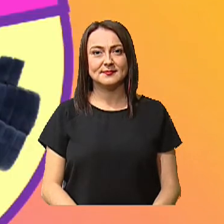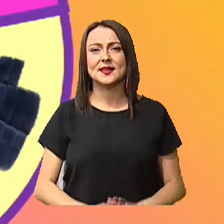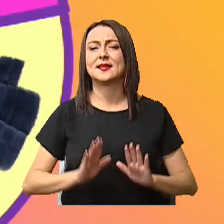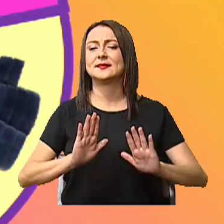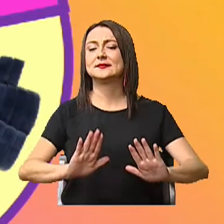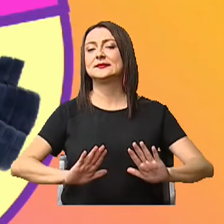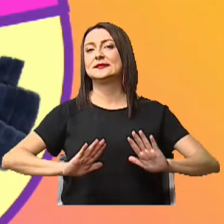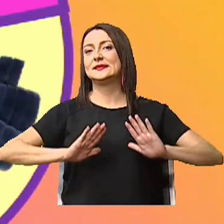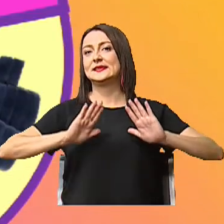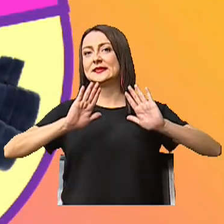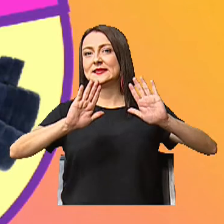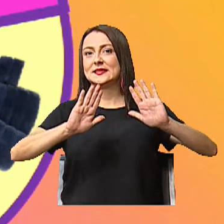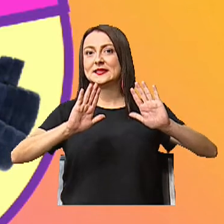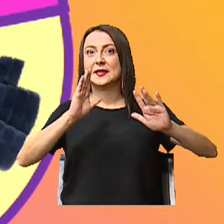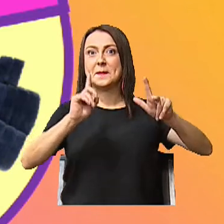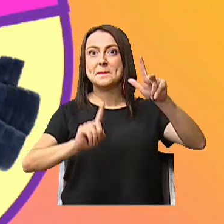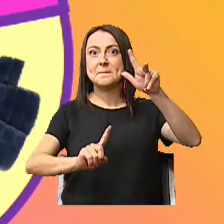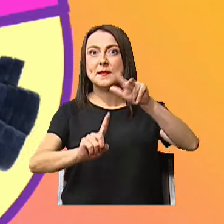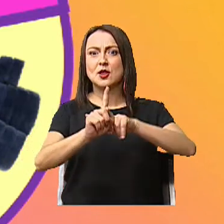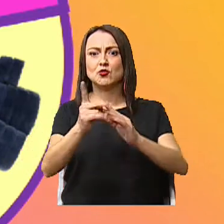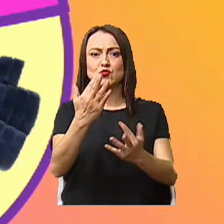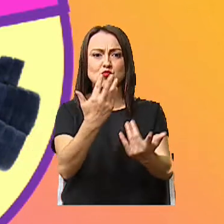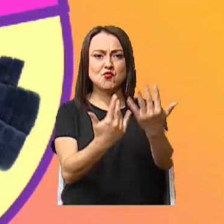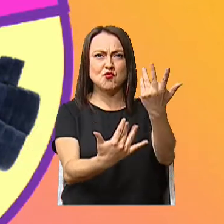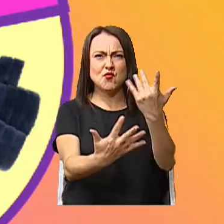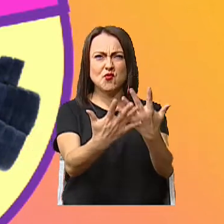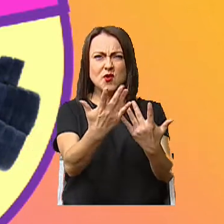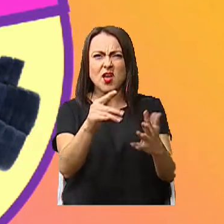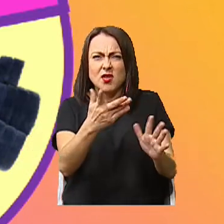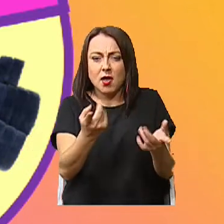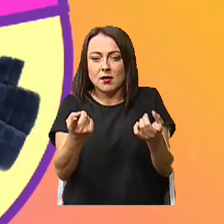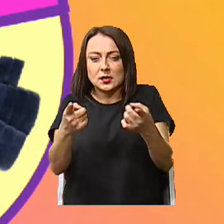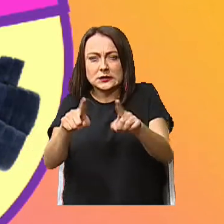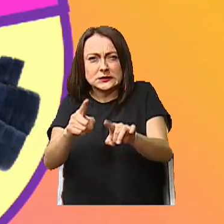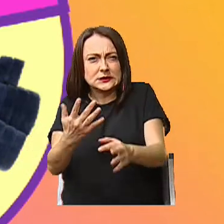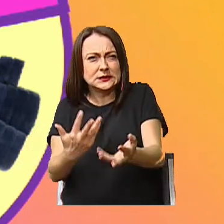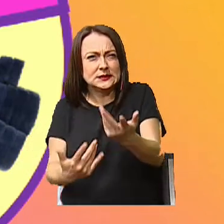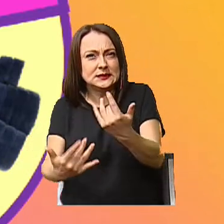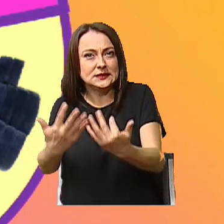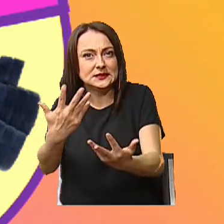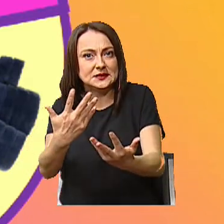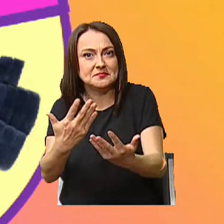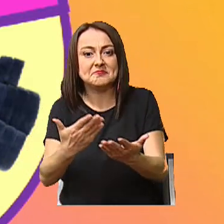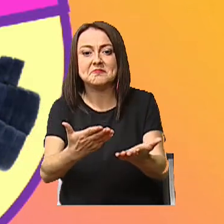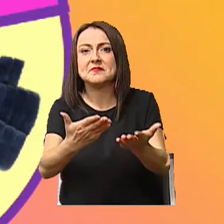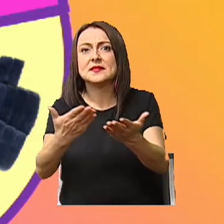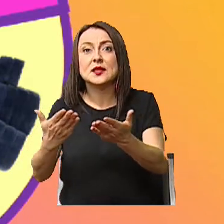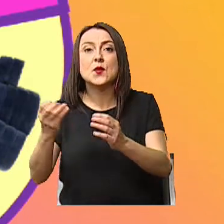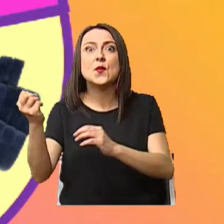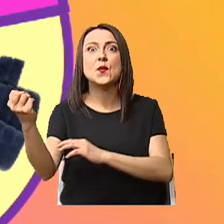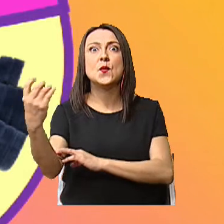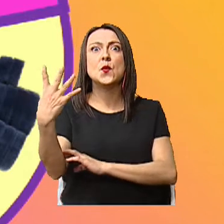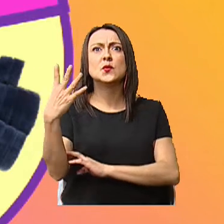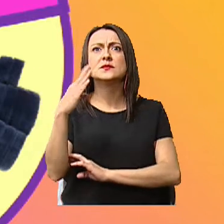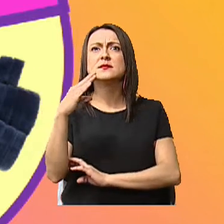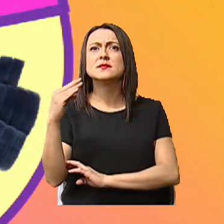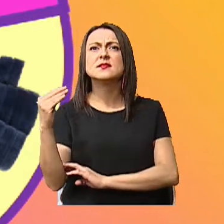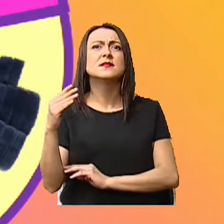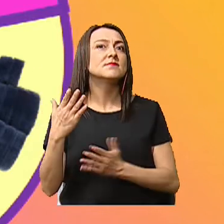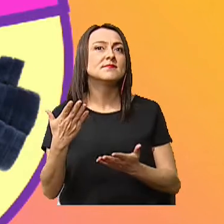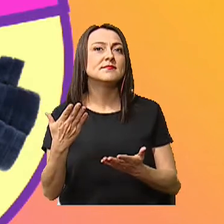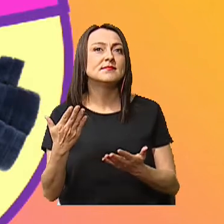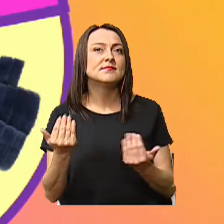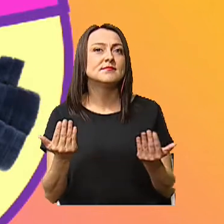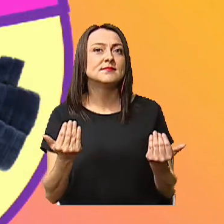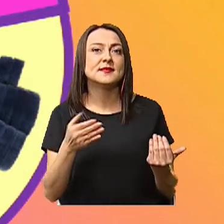Excelente. Apareció una fogata. ¿Qué produce la fogata? Nos va a producir luz. Y nos va a producir, ¿qué?